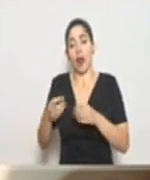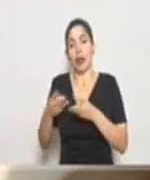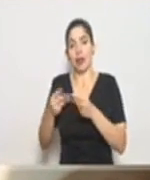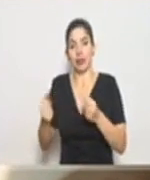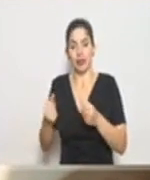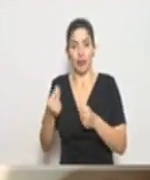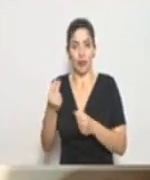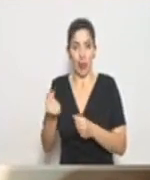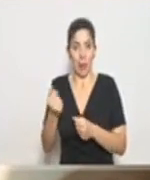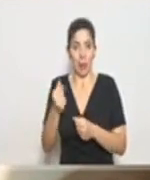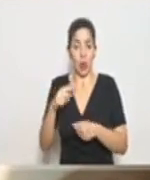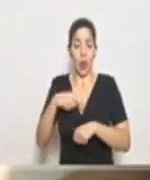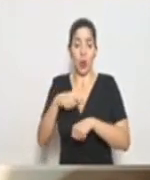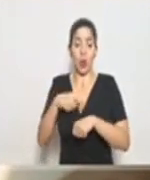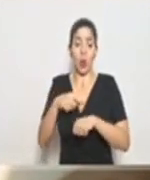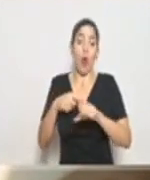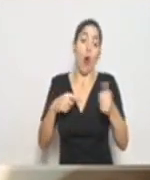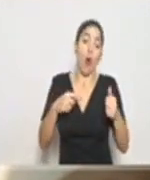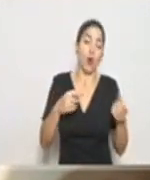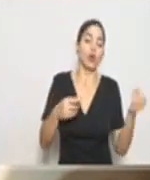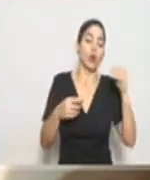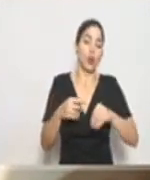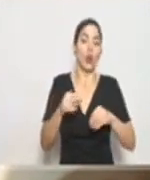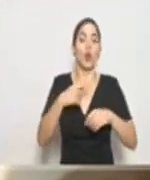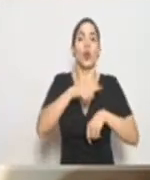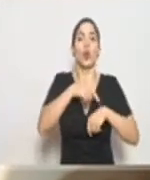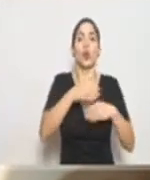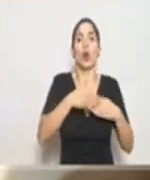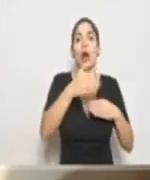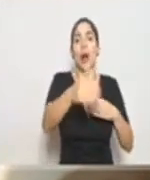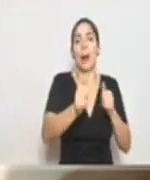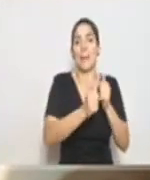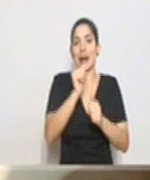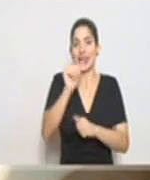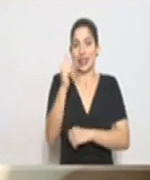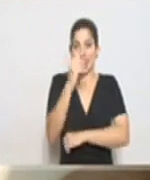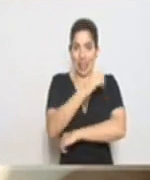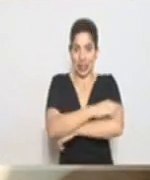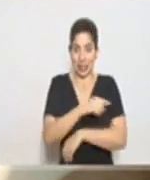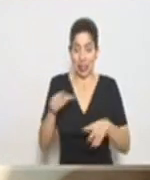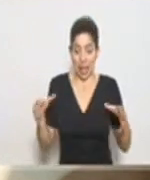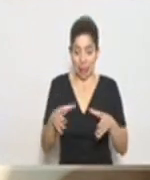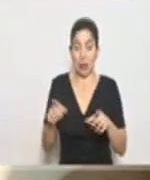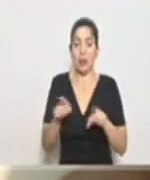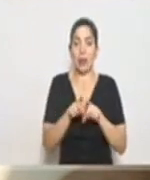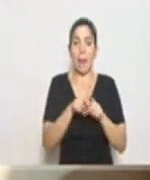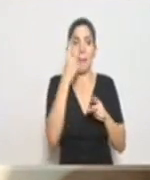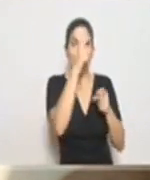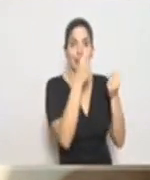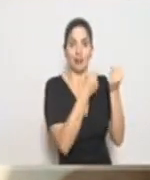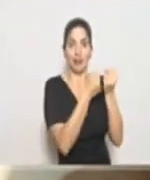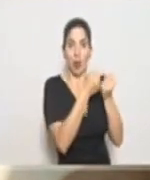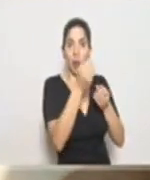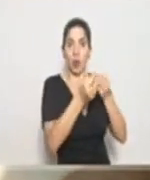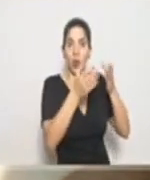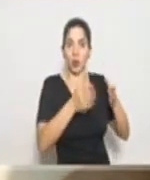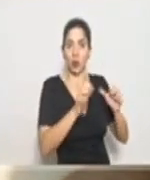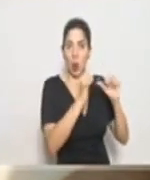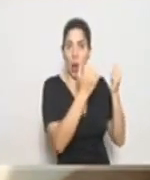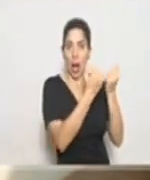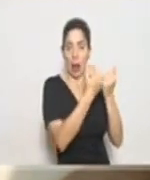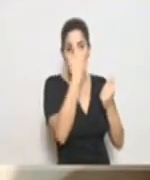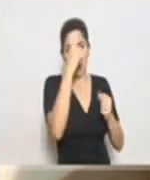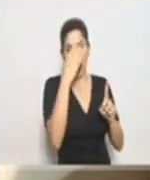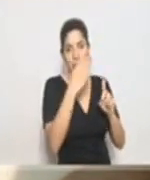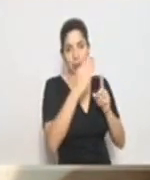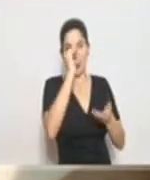que eso sí, tienen una duración de más de 10 días, sino también para mantener activo nuestro sector productivo y que se vea lo menos afectado posible en